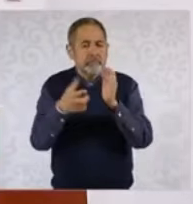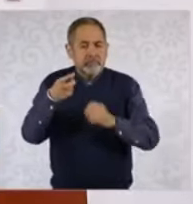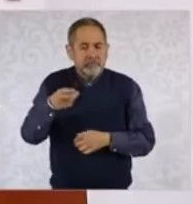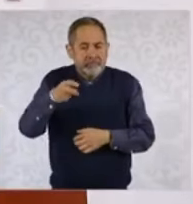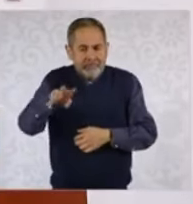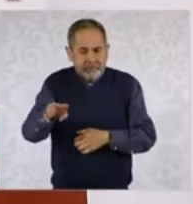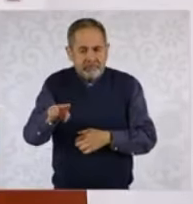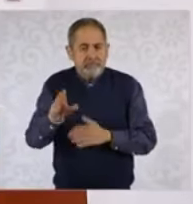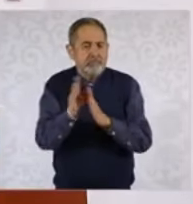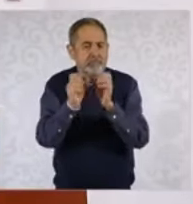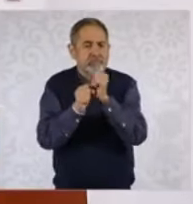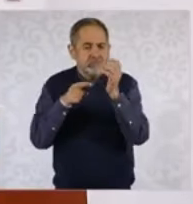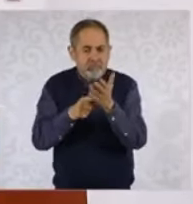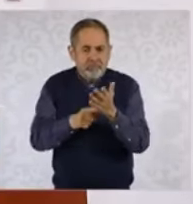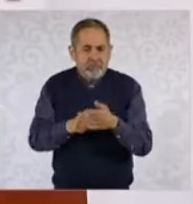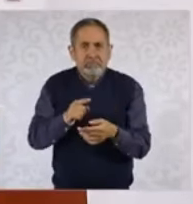no es solamente una declaración.